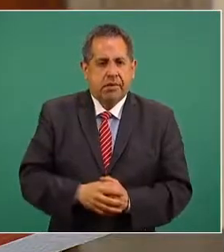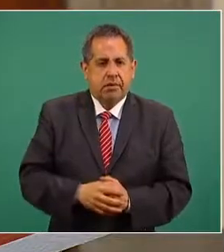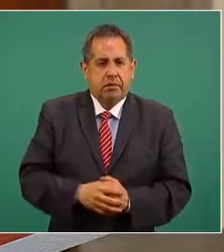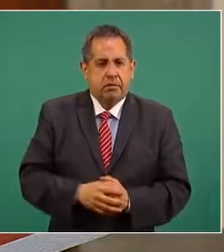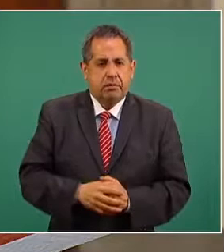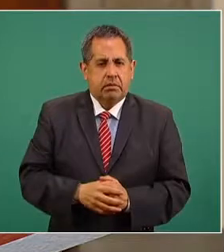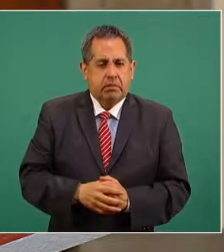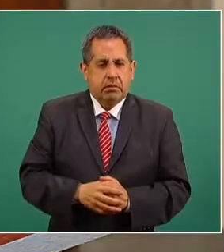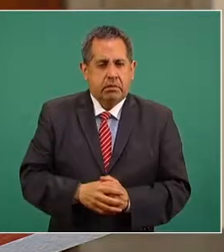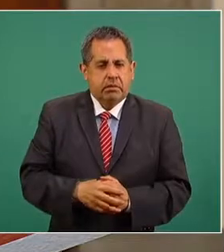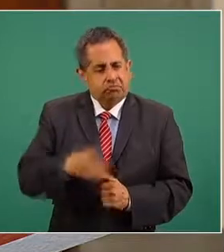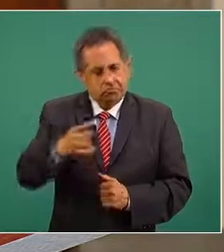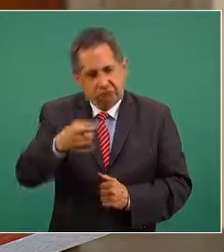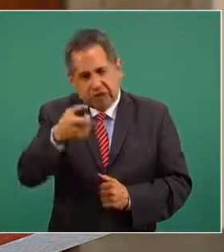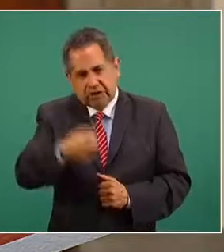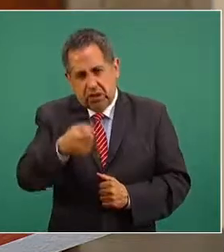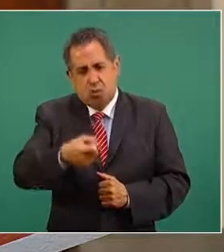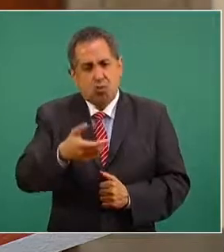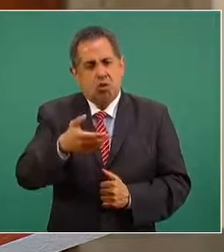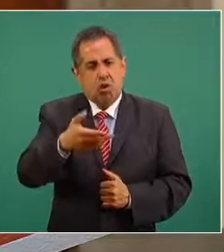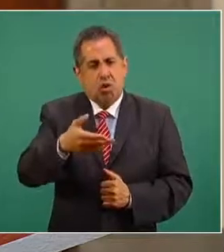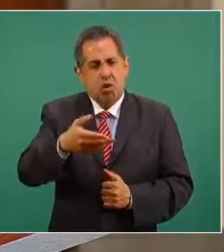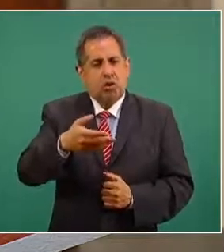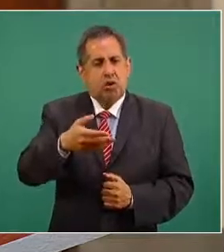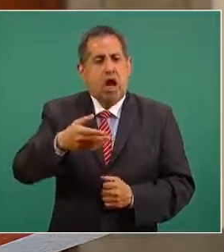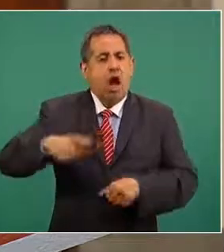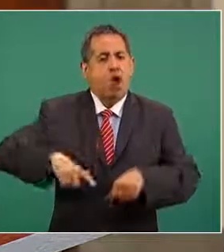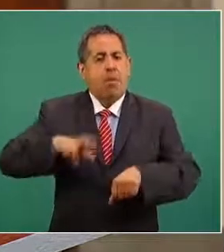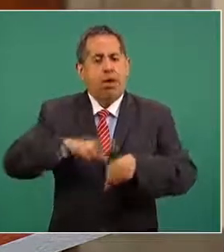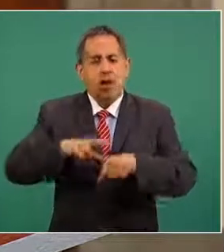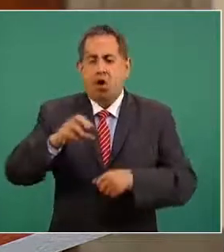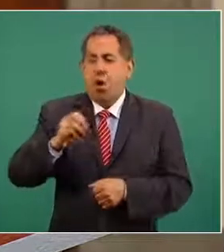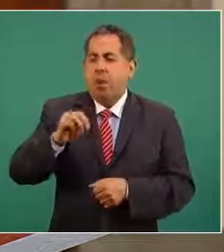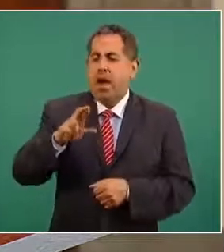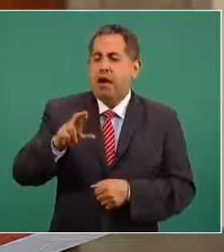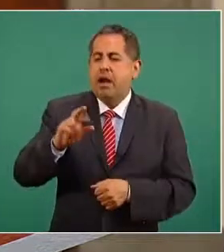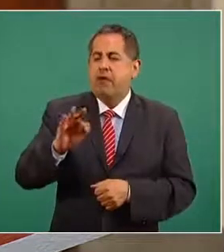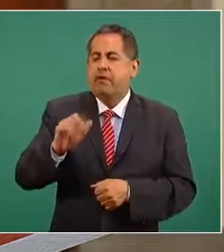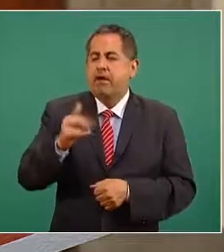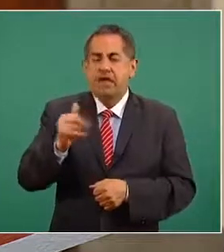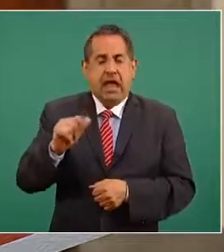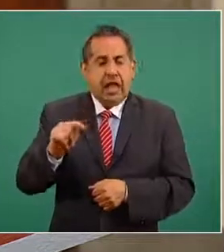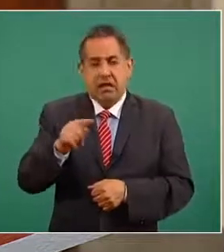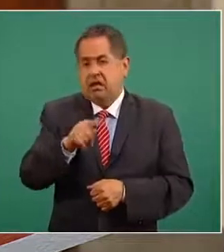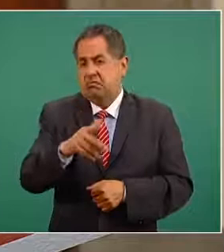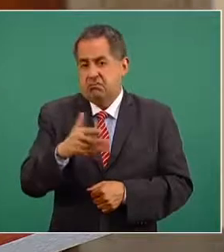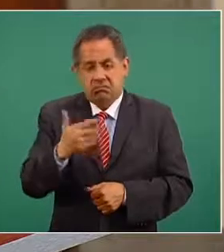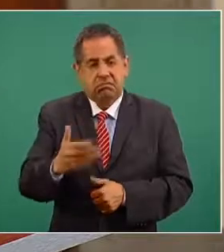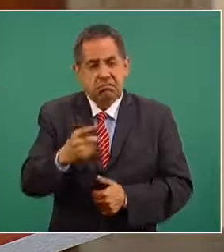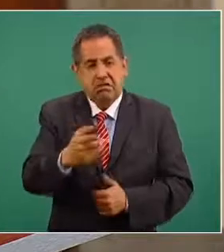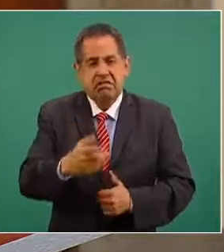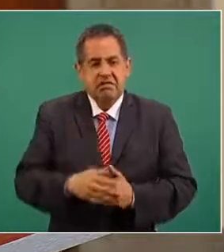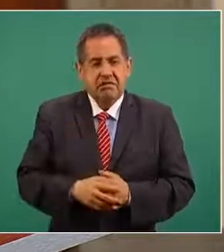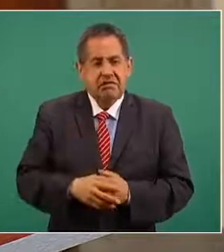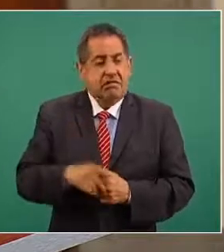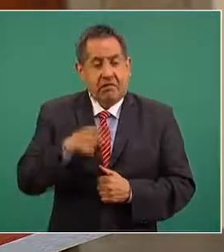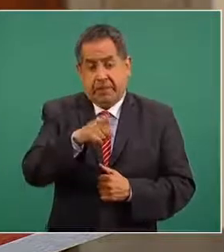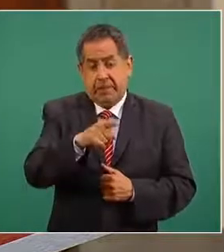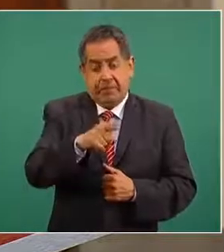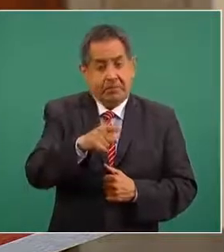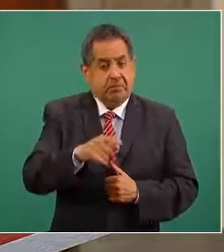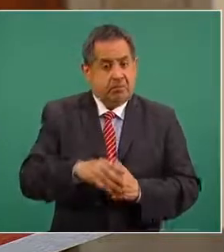un saludo al gobernador Omar Fallat que pues él